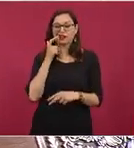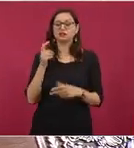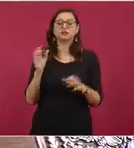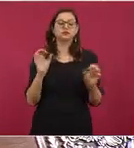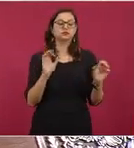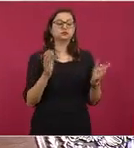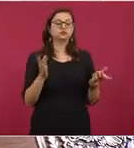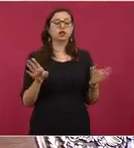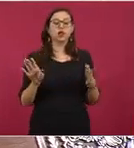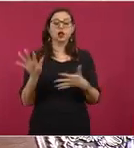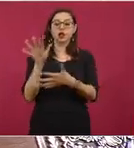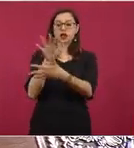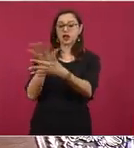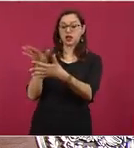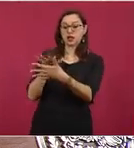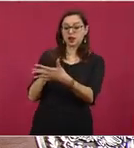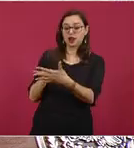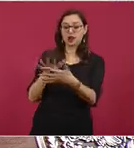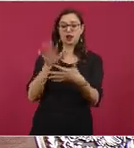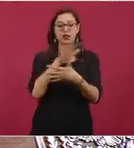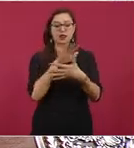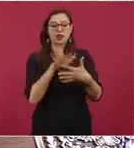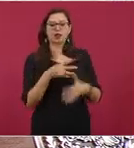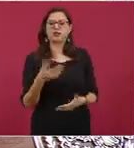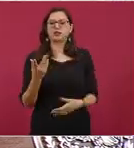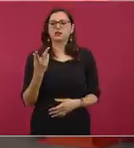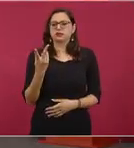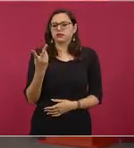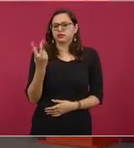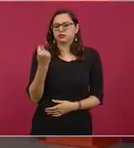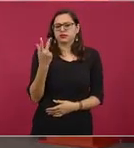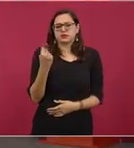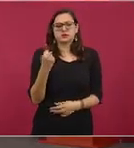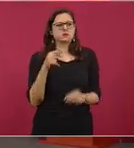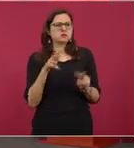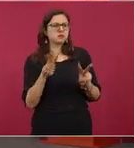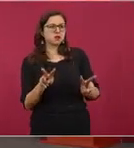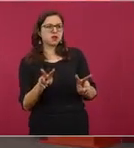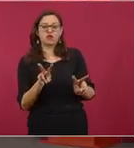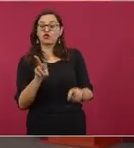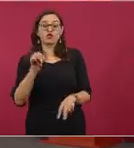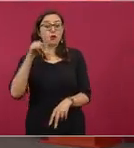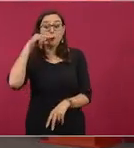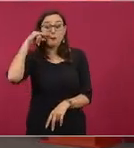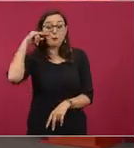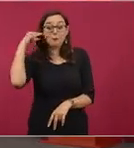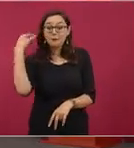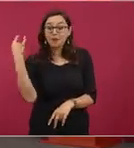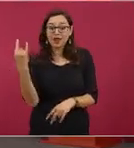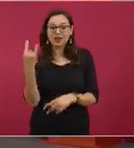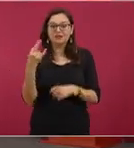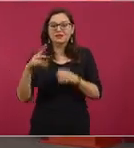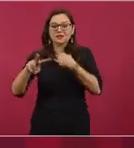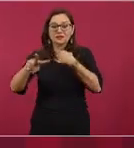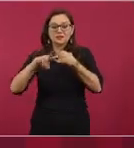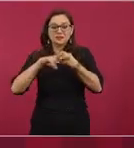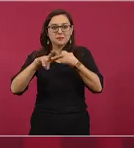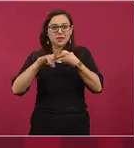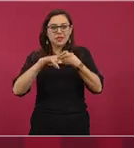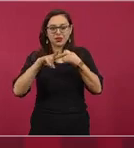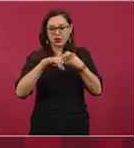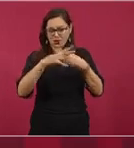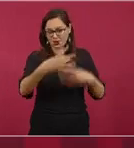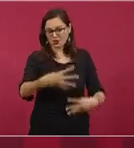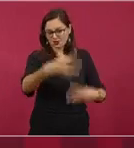Y el que está viendo en la televisión, pues está pensando qué congruente,